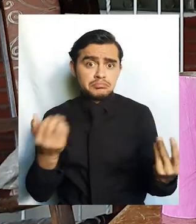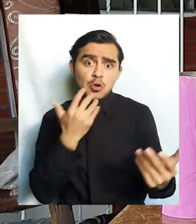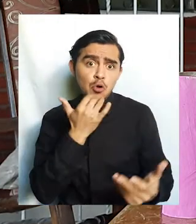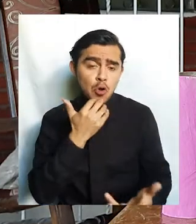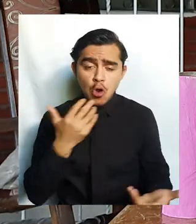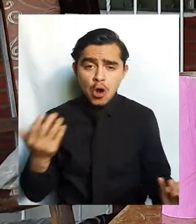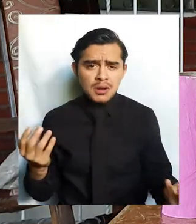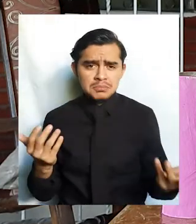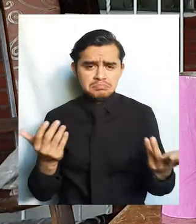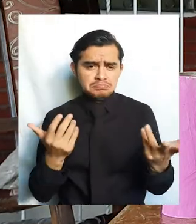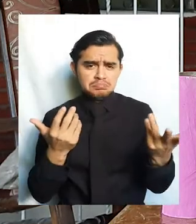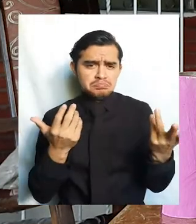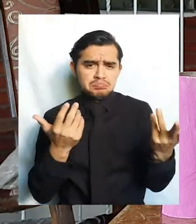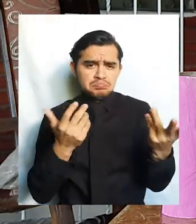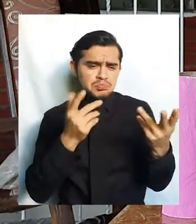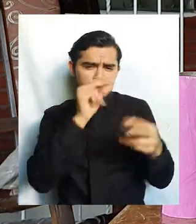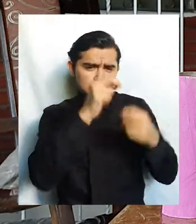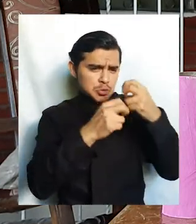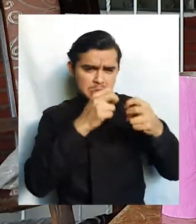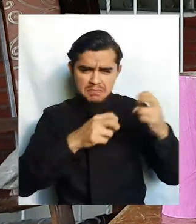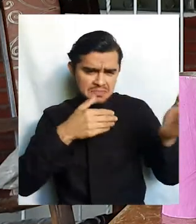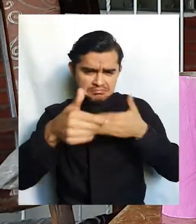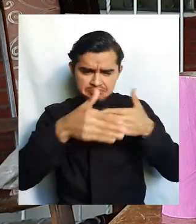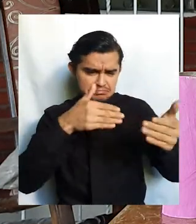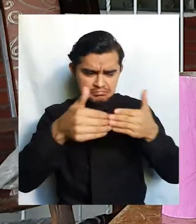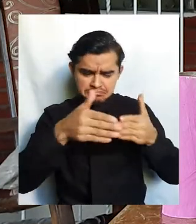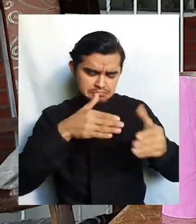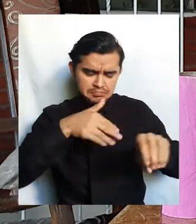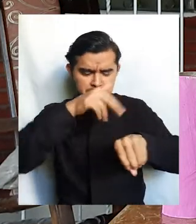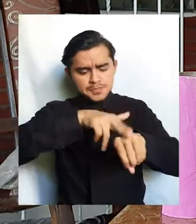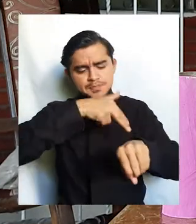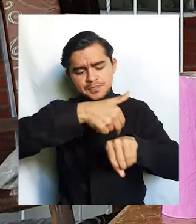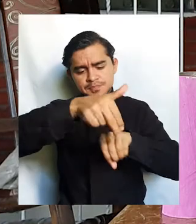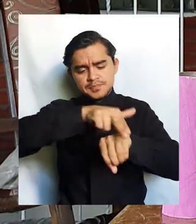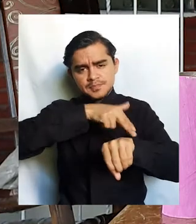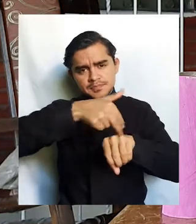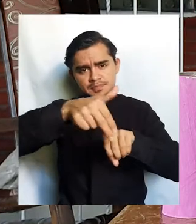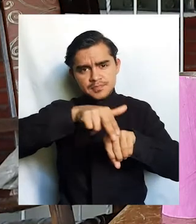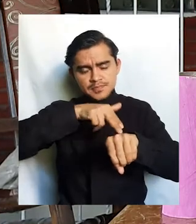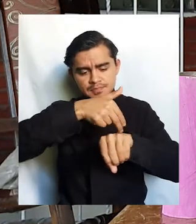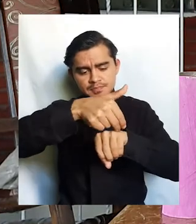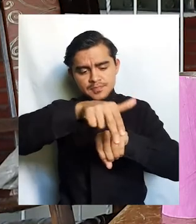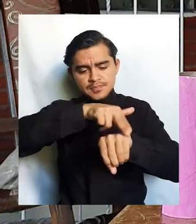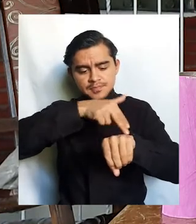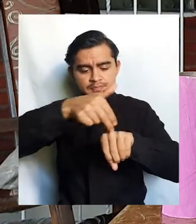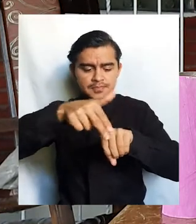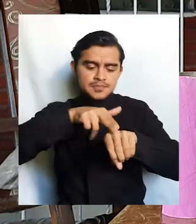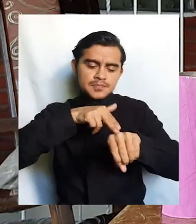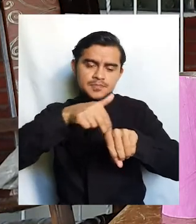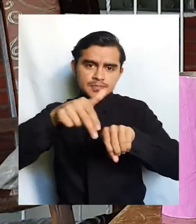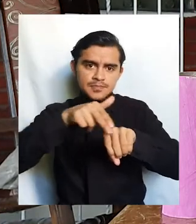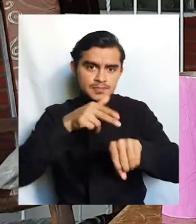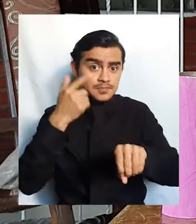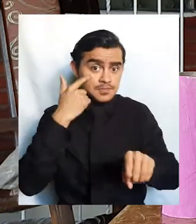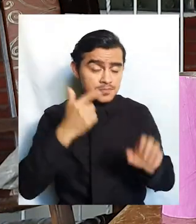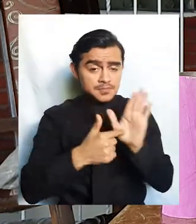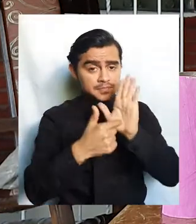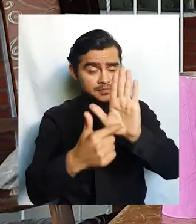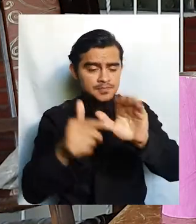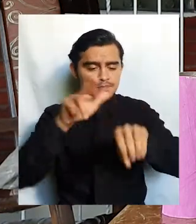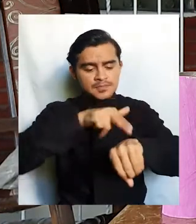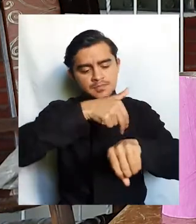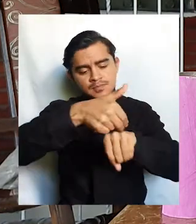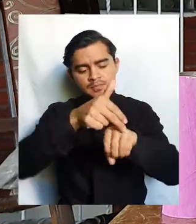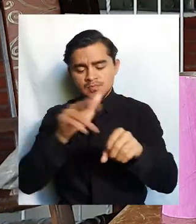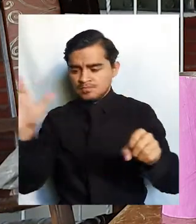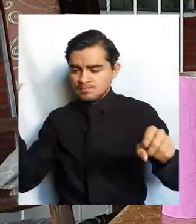Este no es ningún inconveniente para no pintar nuestros tubitos. Entonces lo vamos a pintar de este modo a manera que nos